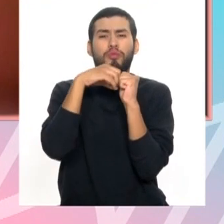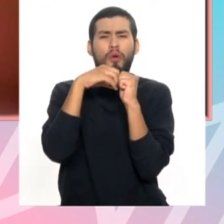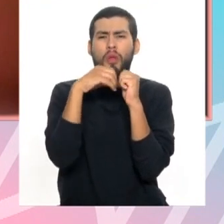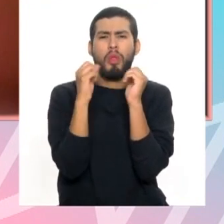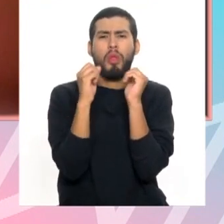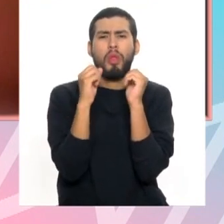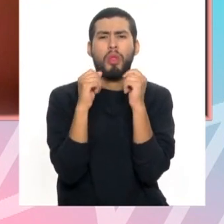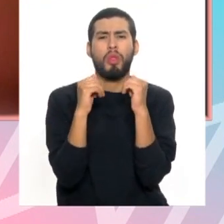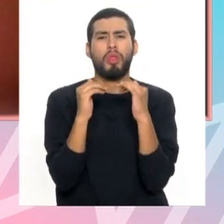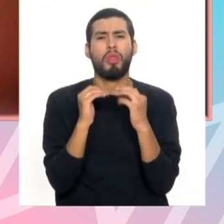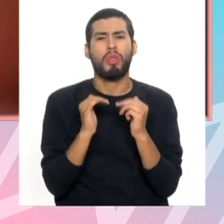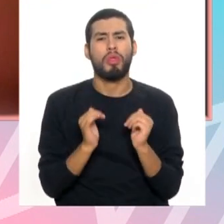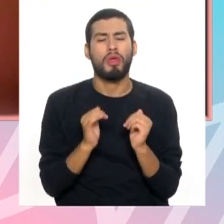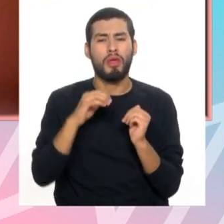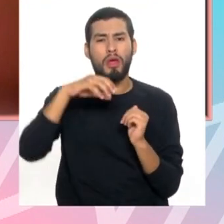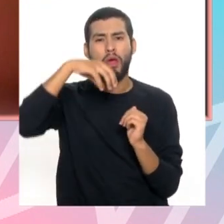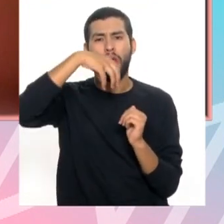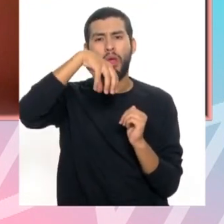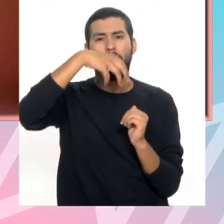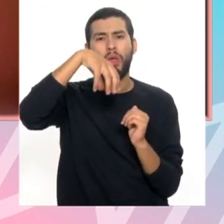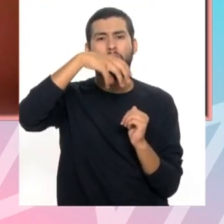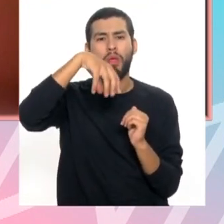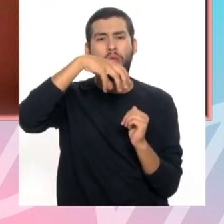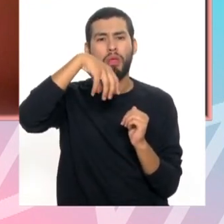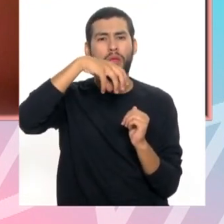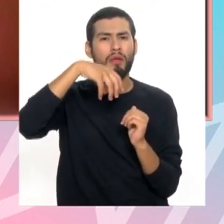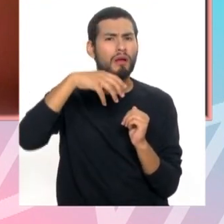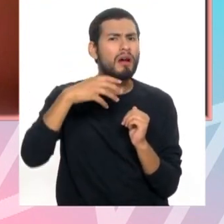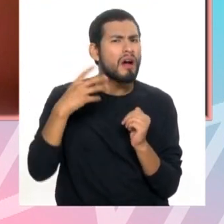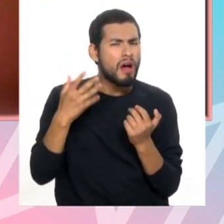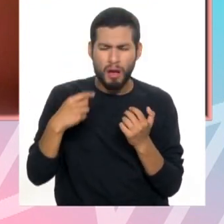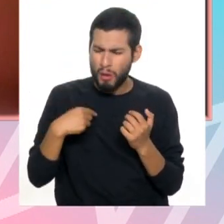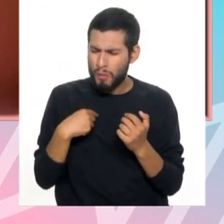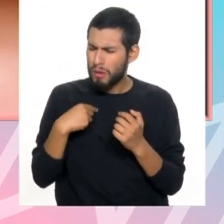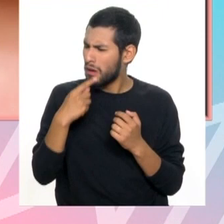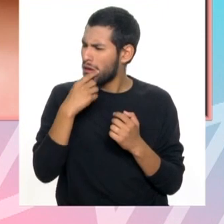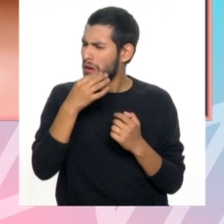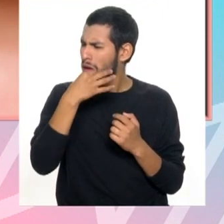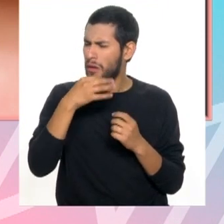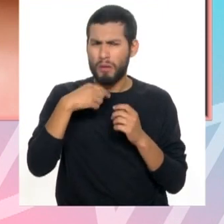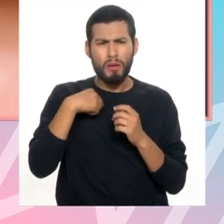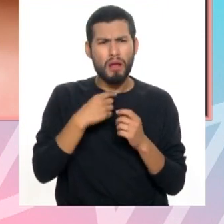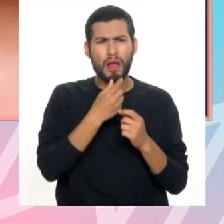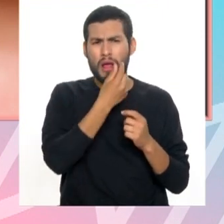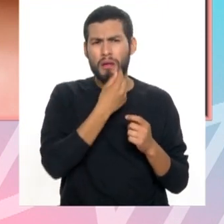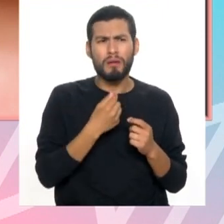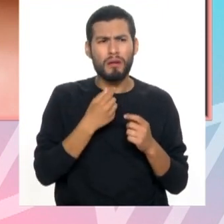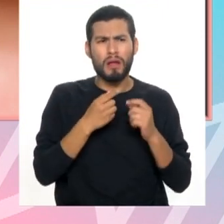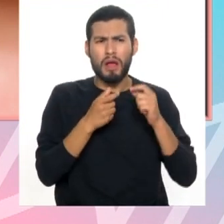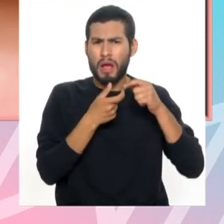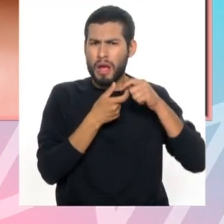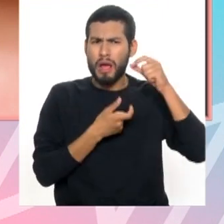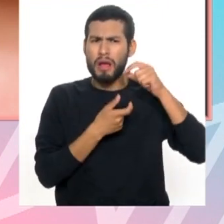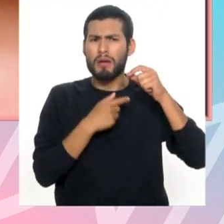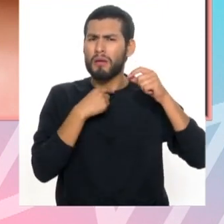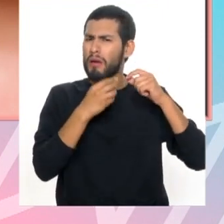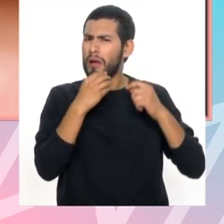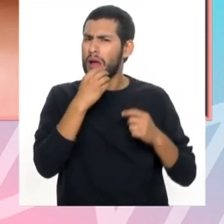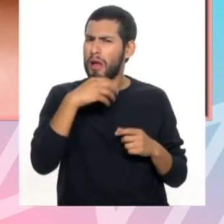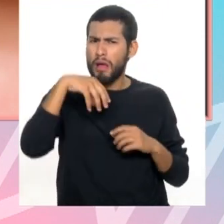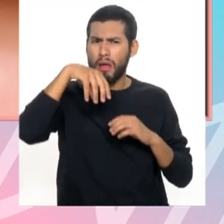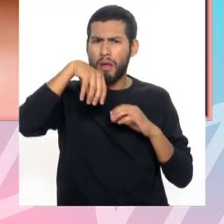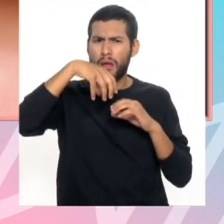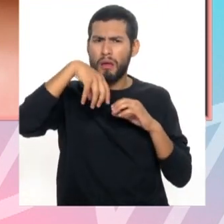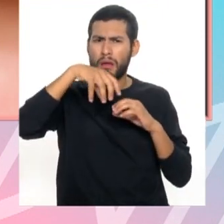deteriorarse y el diente comienza a aflojarse. Y la persona me dice, doctor, siento que mi diente está mucho más largo, ha crecido y se está moviendo de a